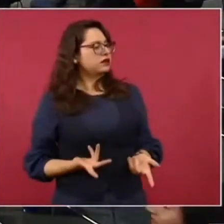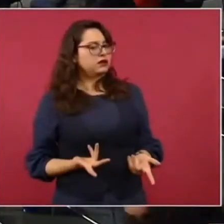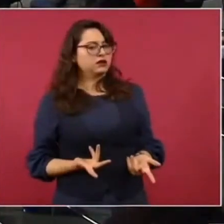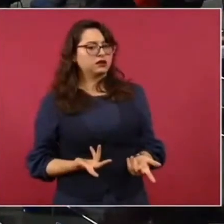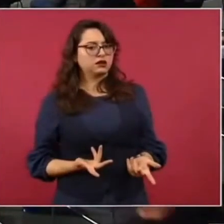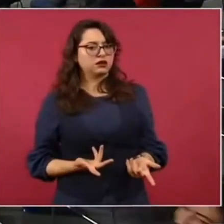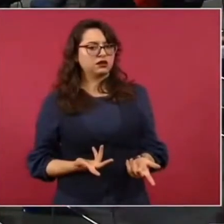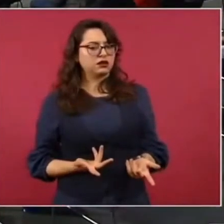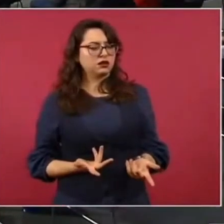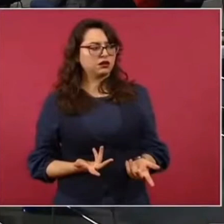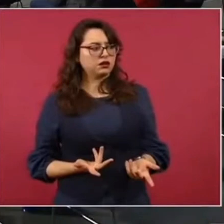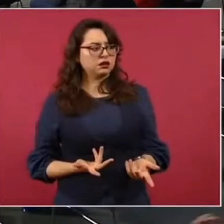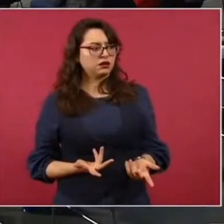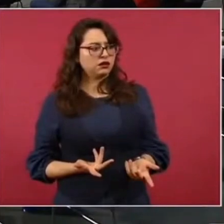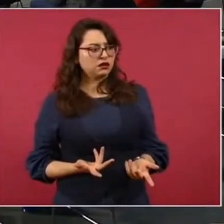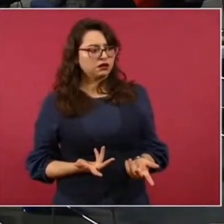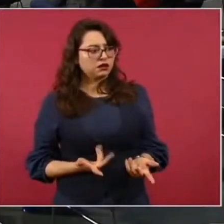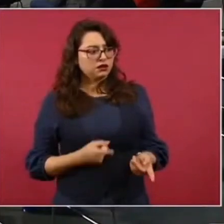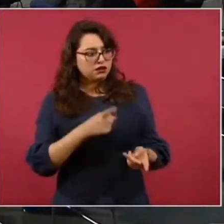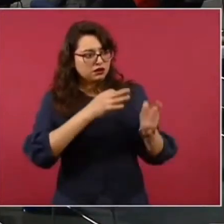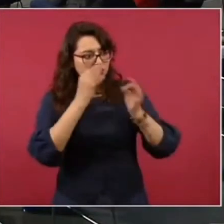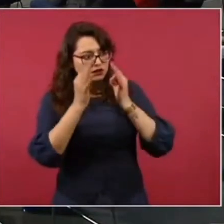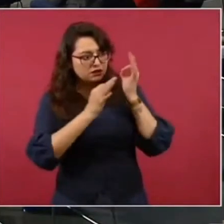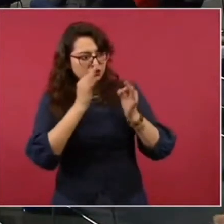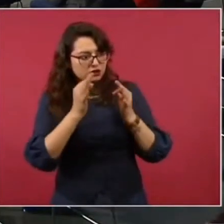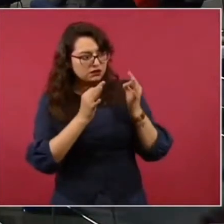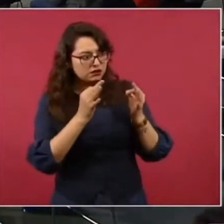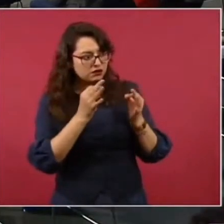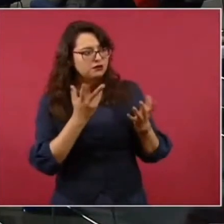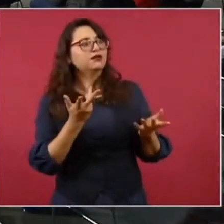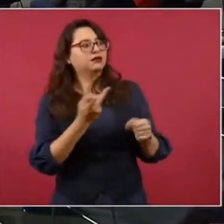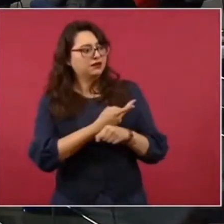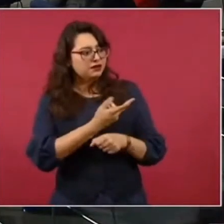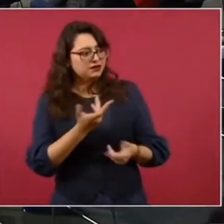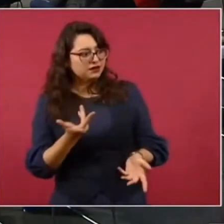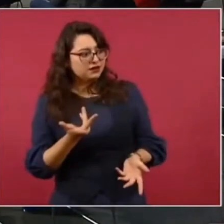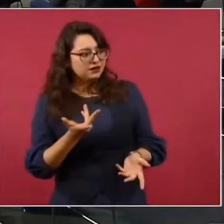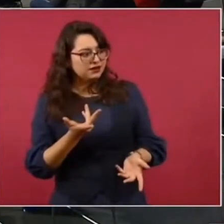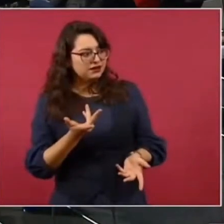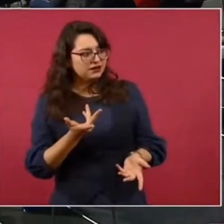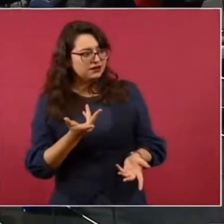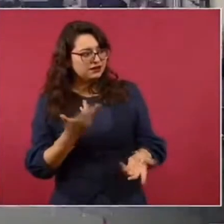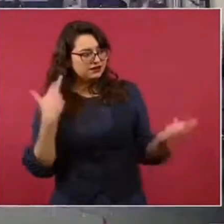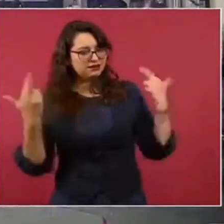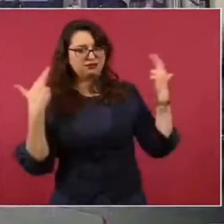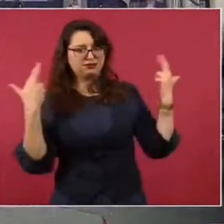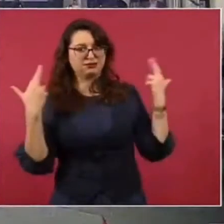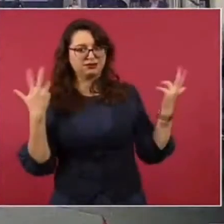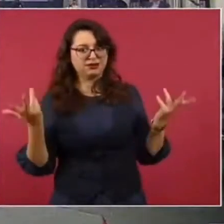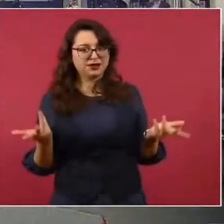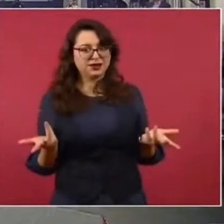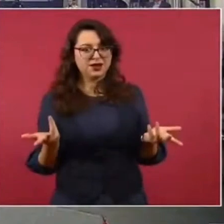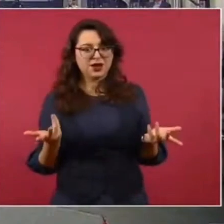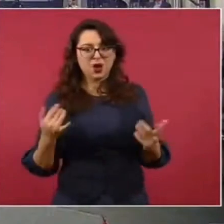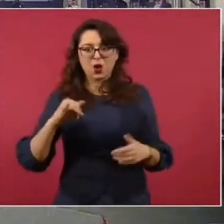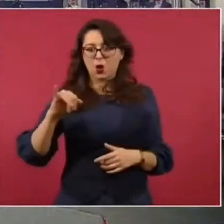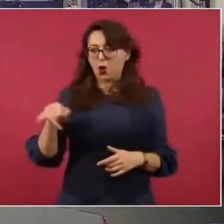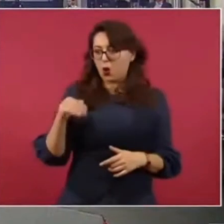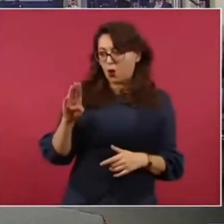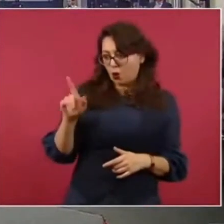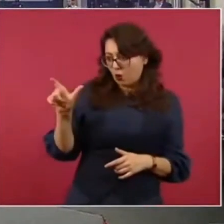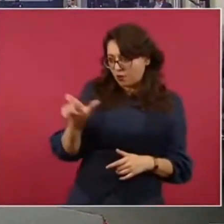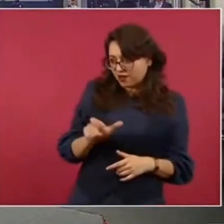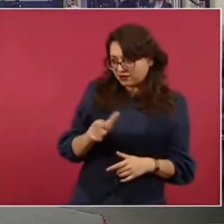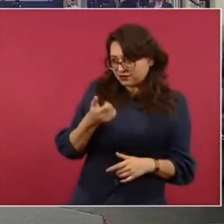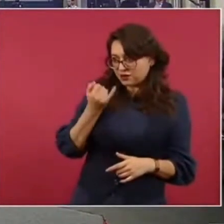¿Cuál? Pero era un comercial, ¿no? ¿De quién? Es que escuché Jumex, a